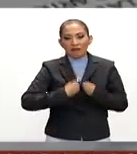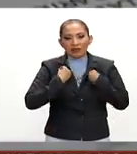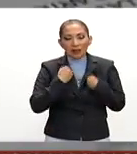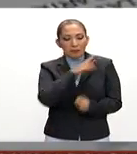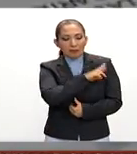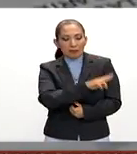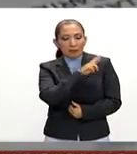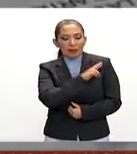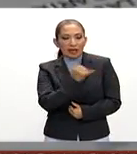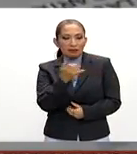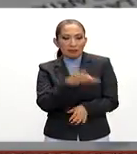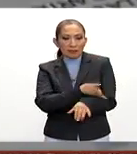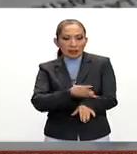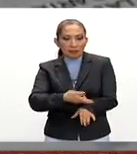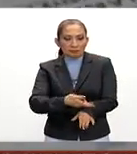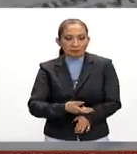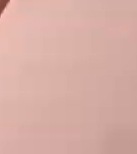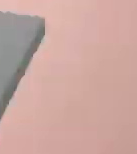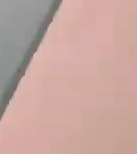privada y también familiar